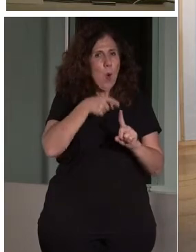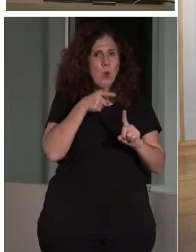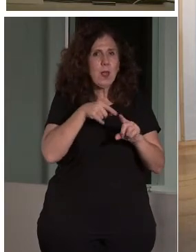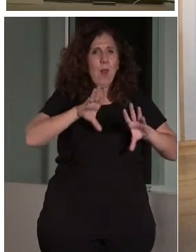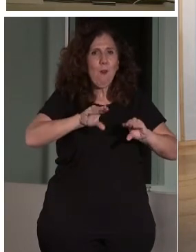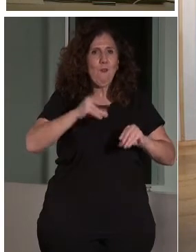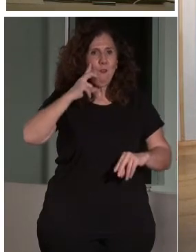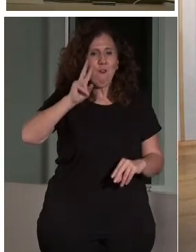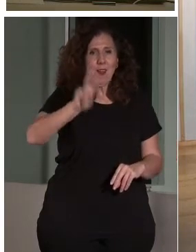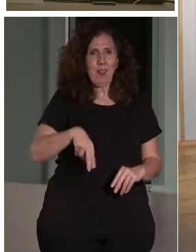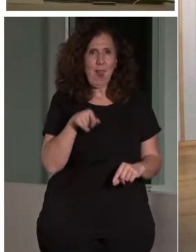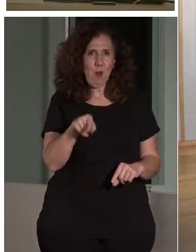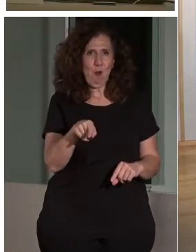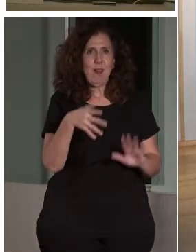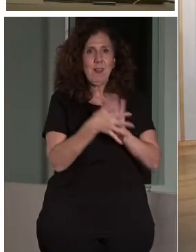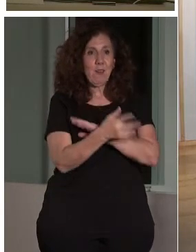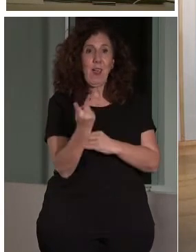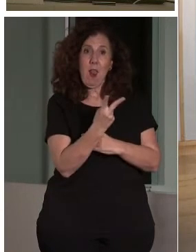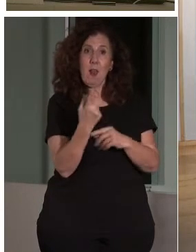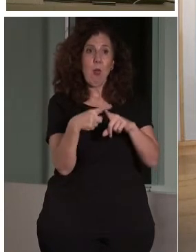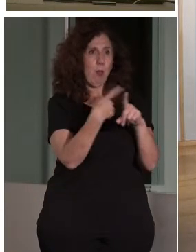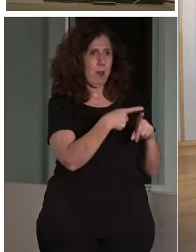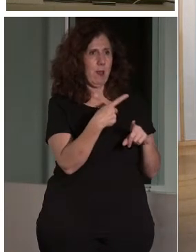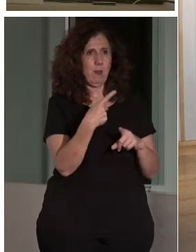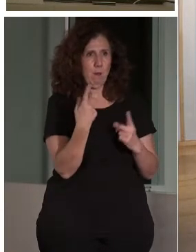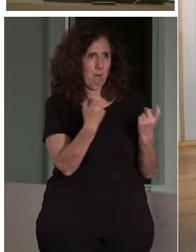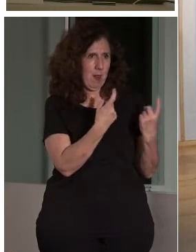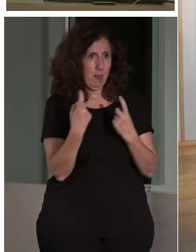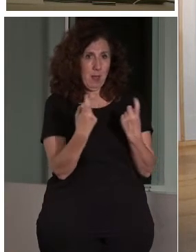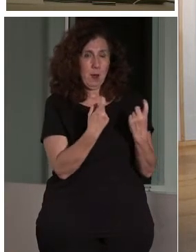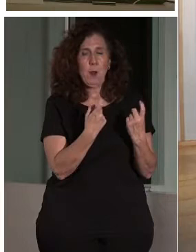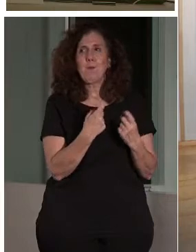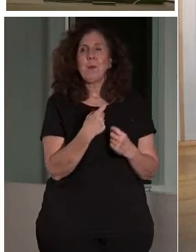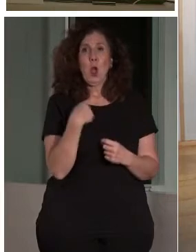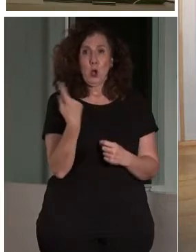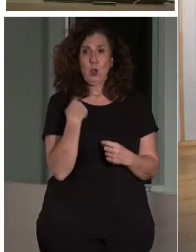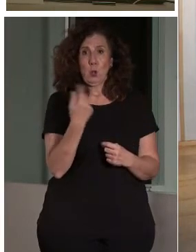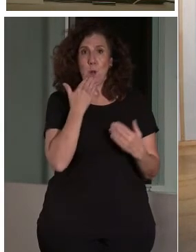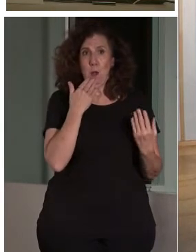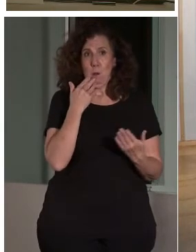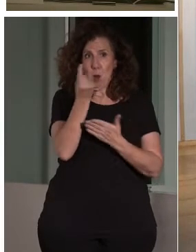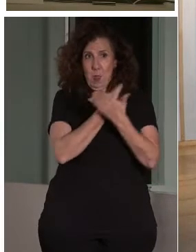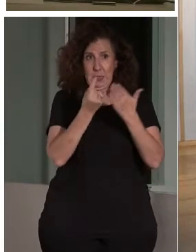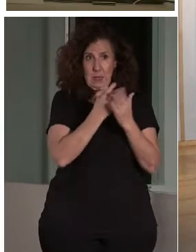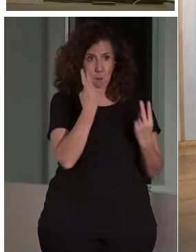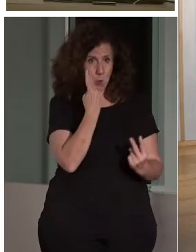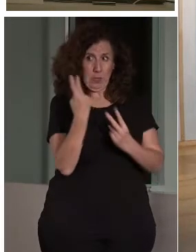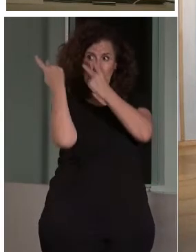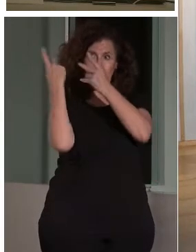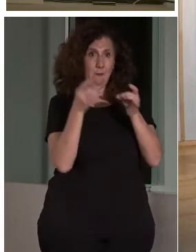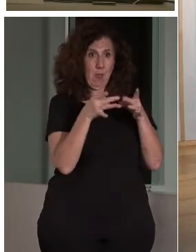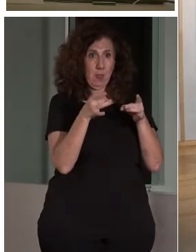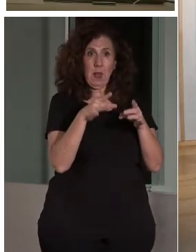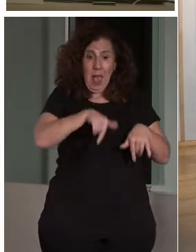Así que son necesarias las dos cosas. Nosotros, por ejemplo, cuando diseñamos esta vitrina, creo que fue en el año 2000, no había vitrinas